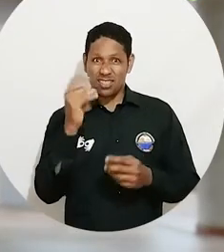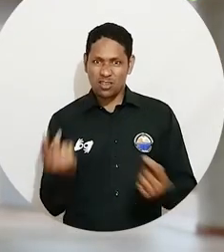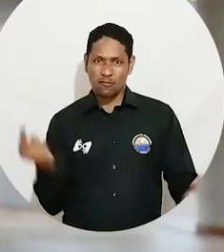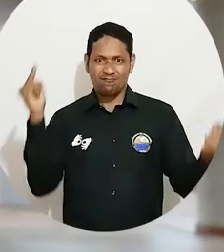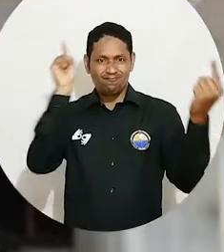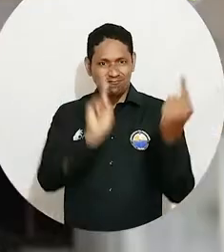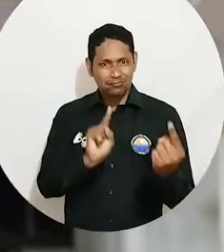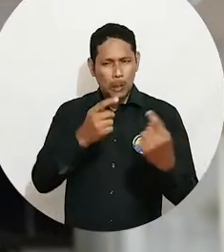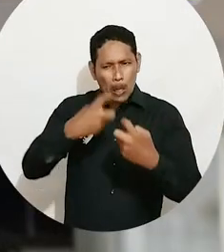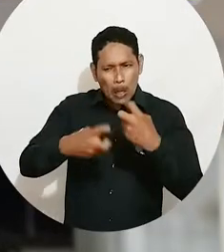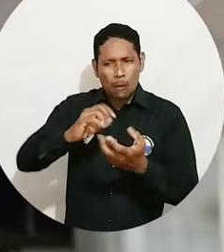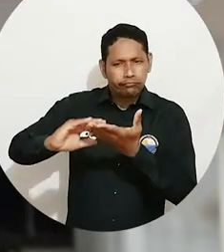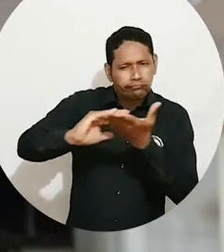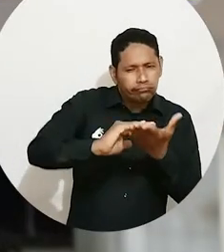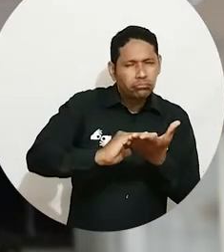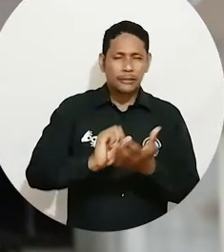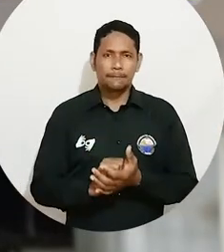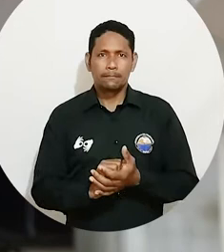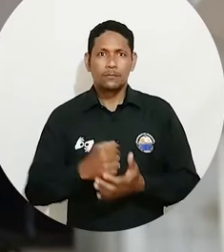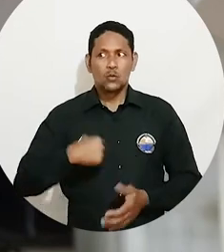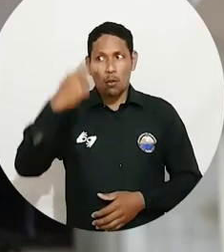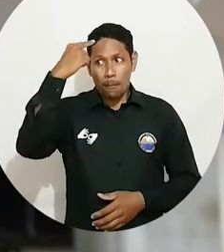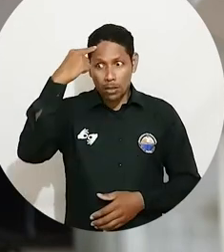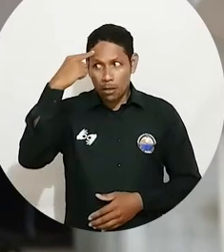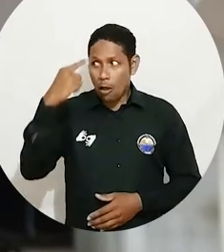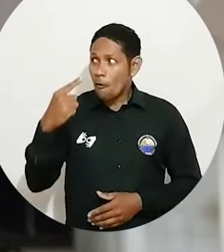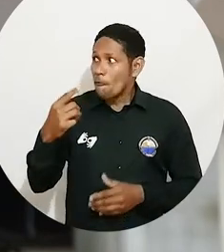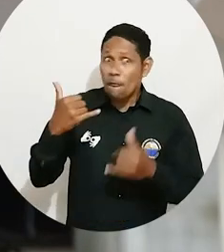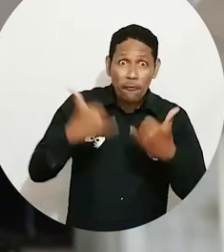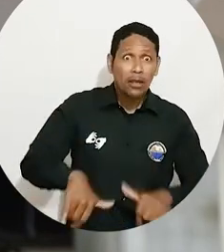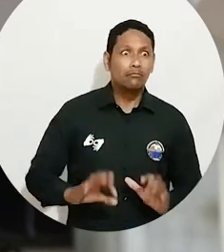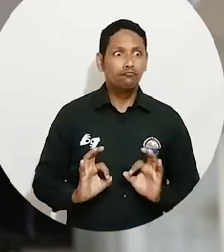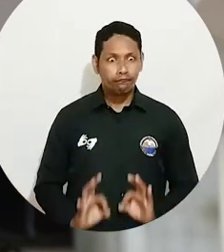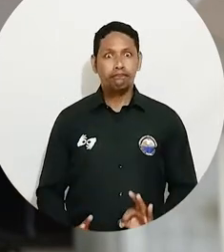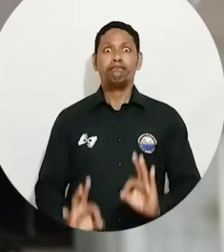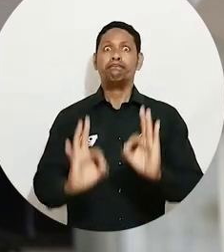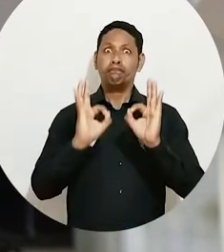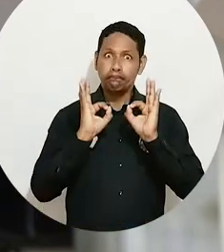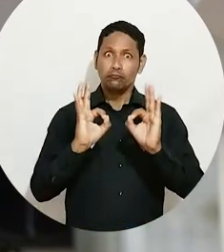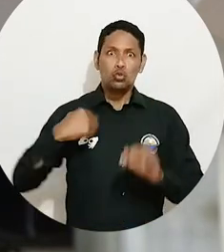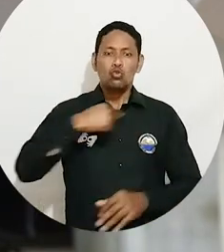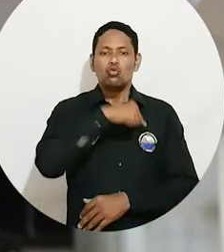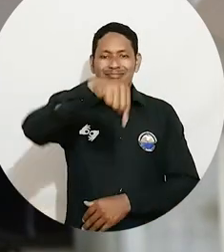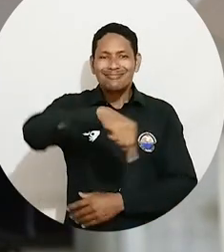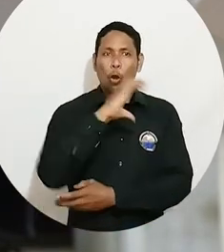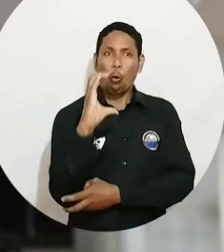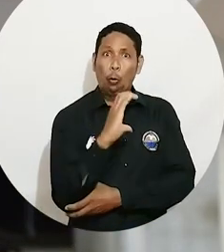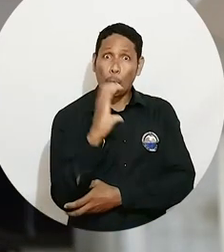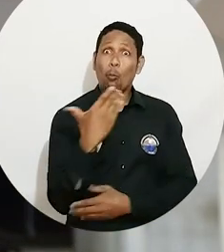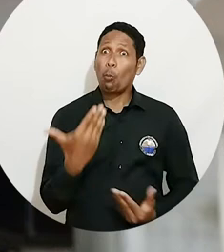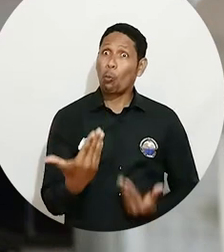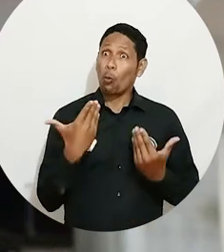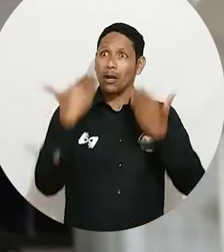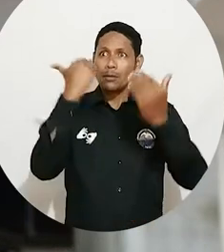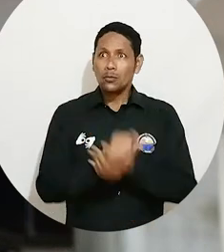conciliación. Bueno, yo creo que ha sido un cierre con broche de oro, diría yo, en términos de nuestra estadía aquí en